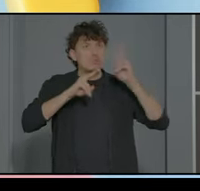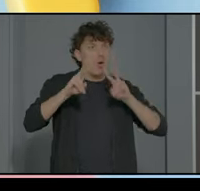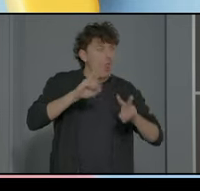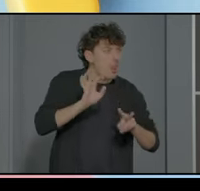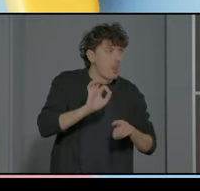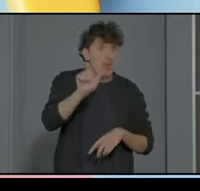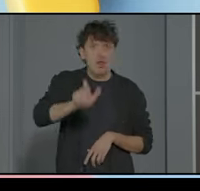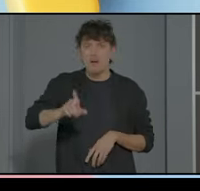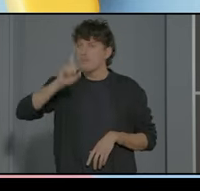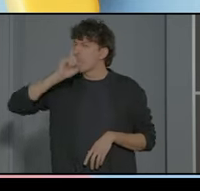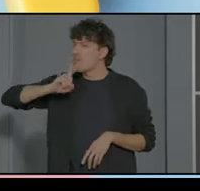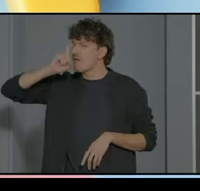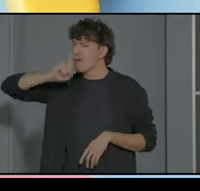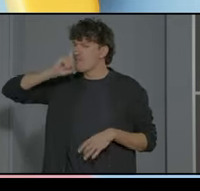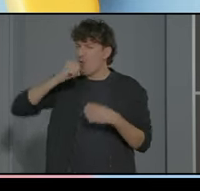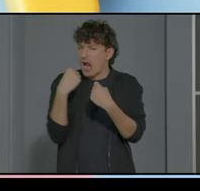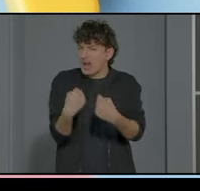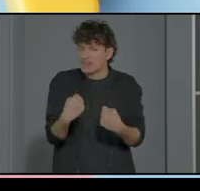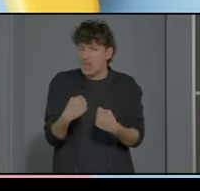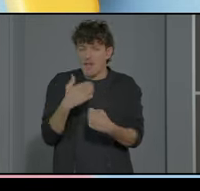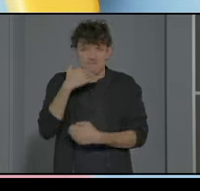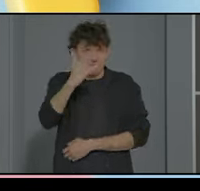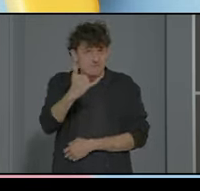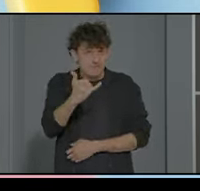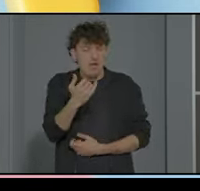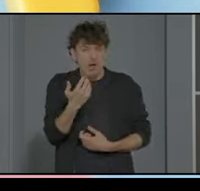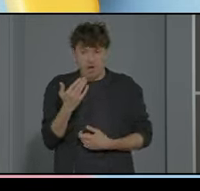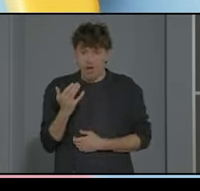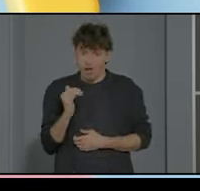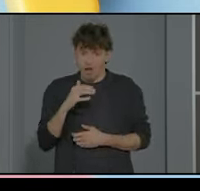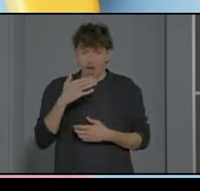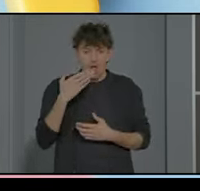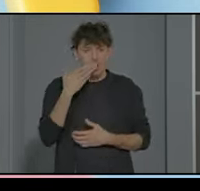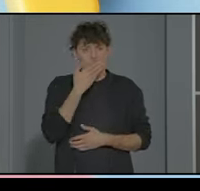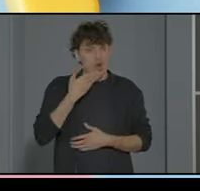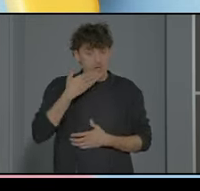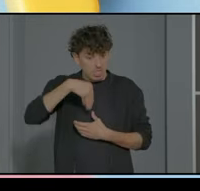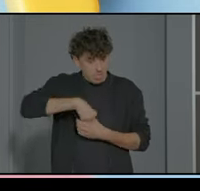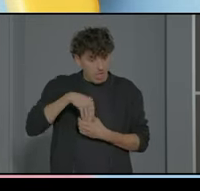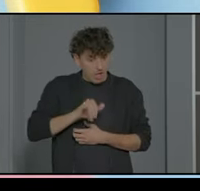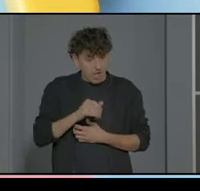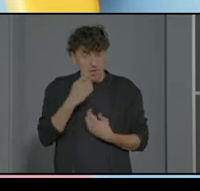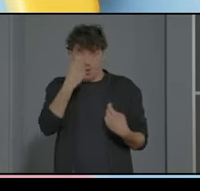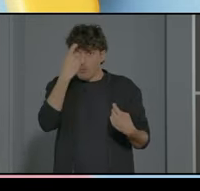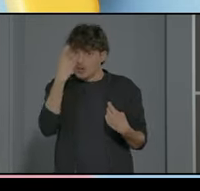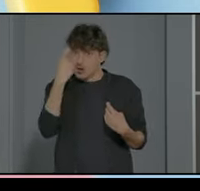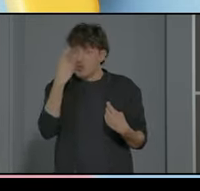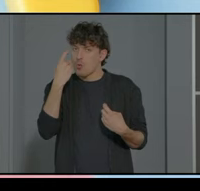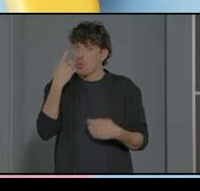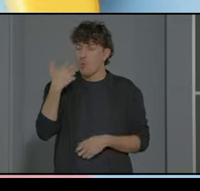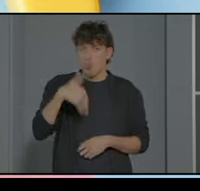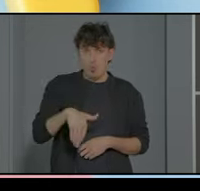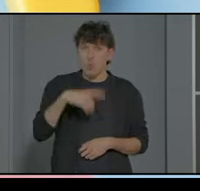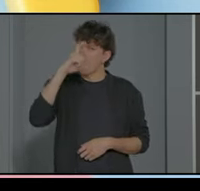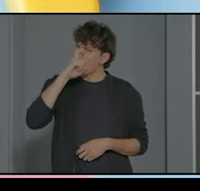memoria en este caso tenemos alumnos que son fuertes en esto y el resto de compañeros se han dado cuenta que pueden ser fuertes en esto y pueden hacer un trabajo en grupo